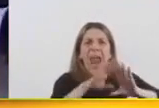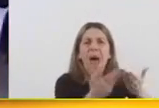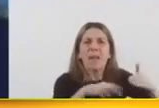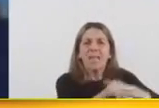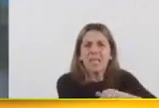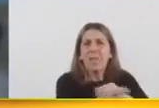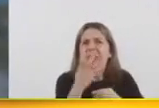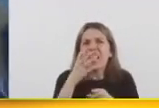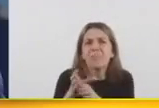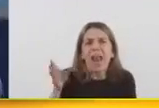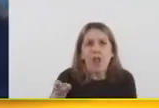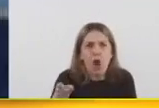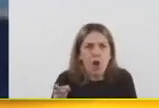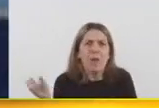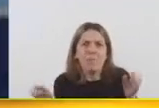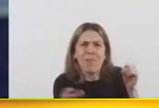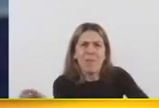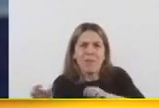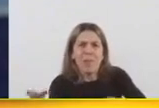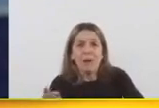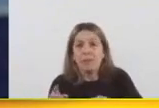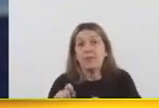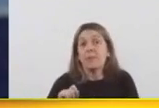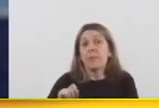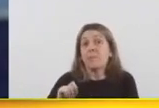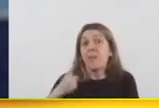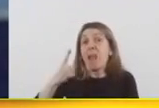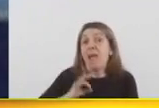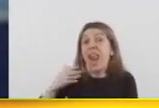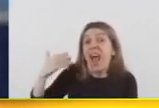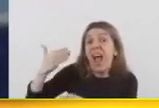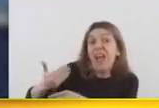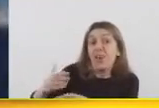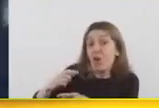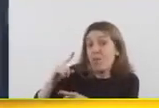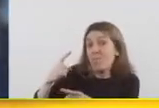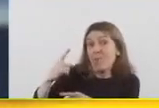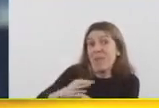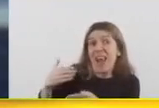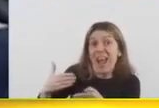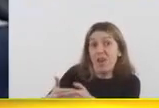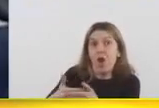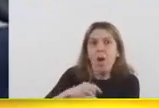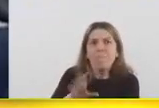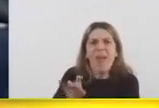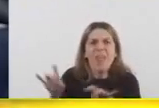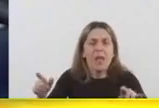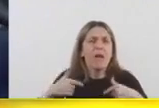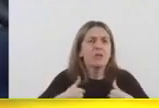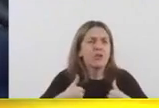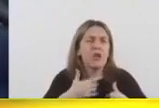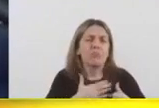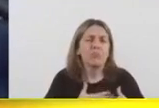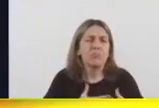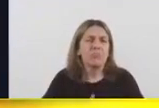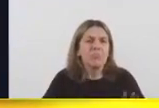Y pasamos la primera ola de la pandemia con la tranquilidad, la misma tranquilidad que tengo hoy. Que a ningún argentino, a ningún